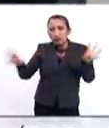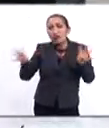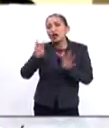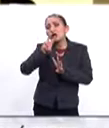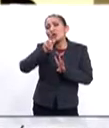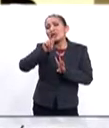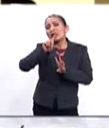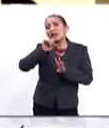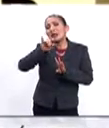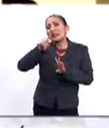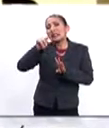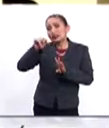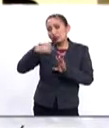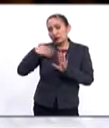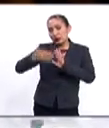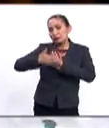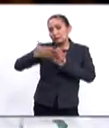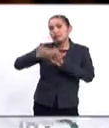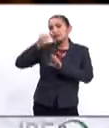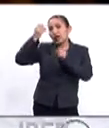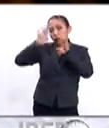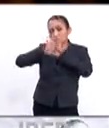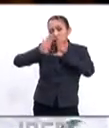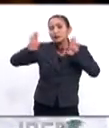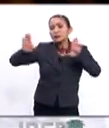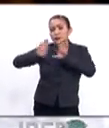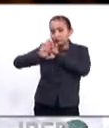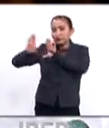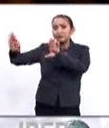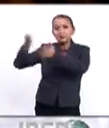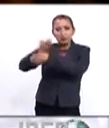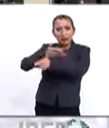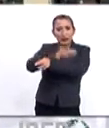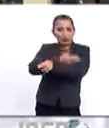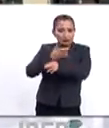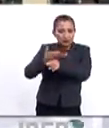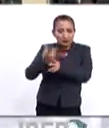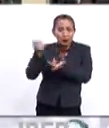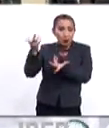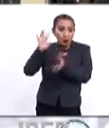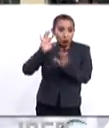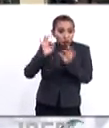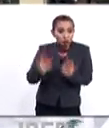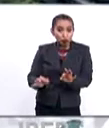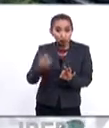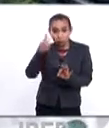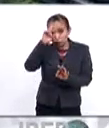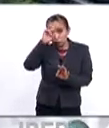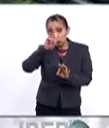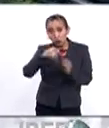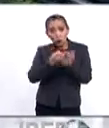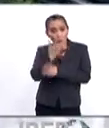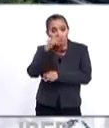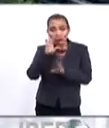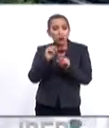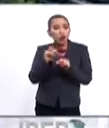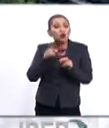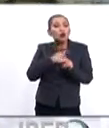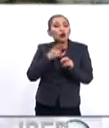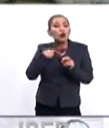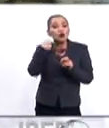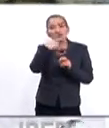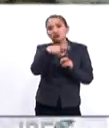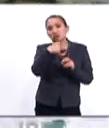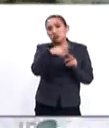William Clinton hay que recordar que se construyeron algunos segmentos. Tampoco es una propuesta estrictamente nueva, ni solamente es del